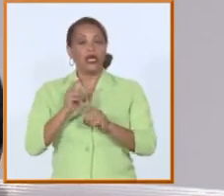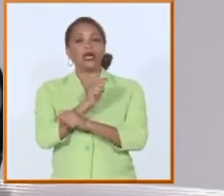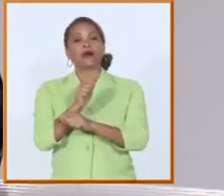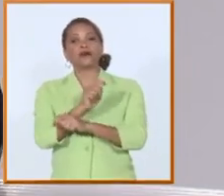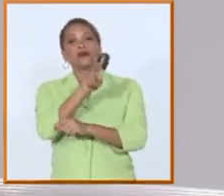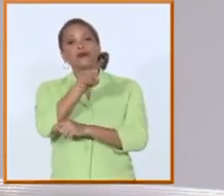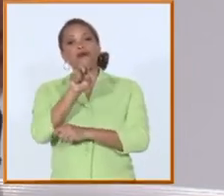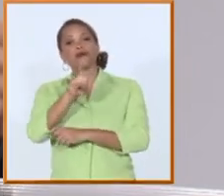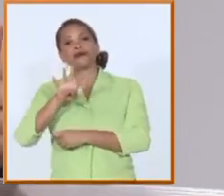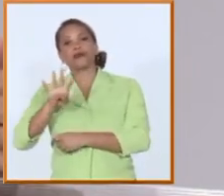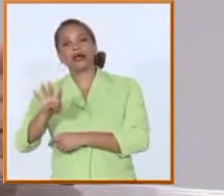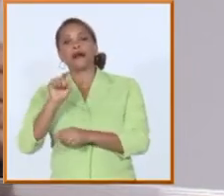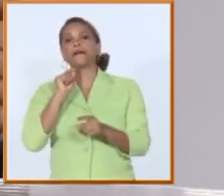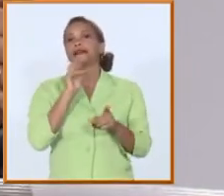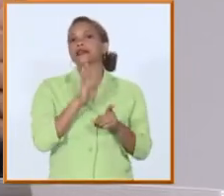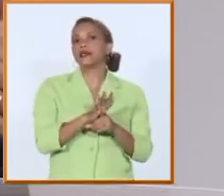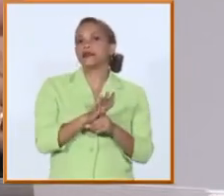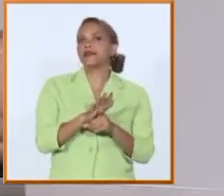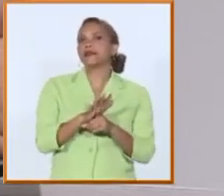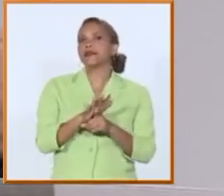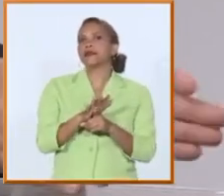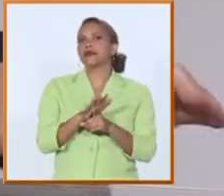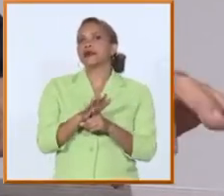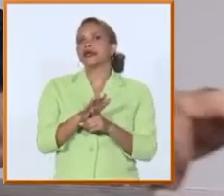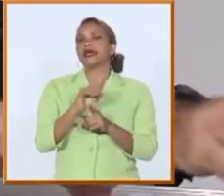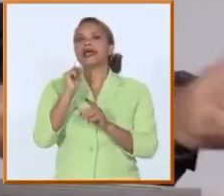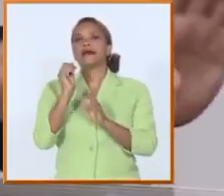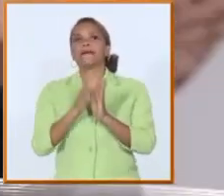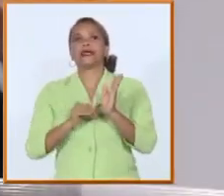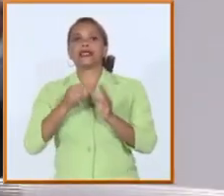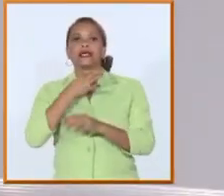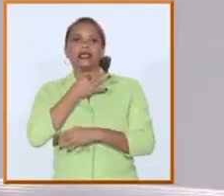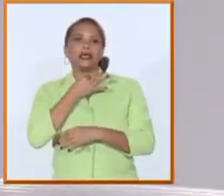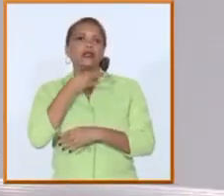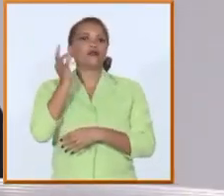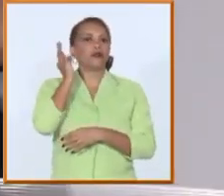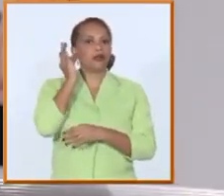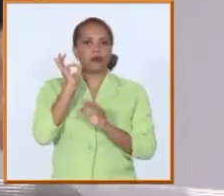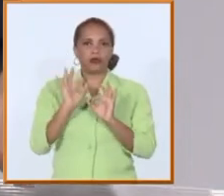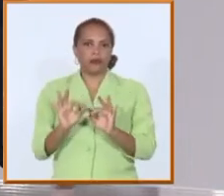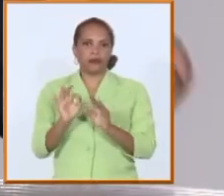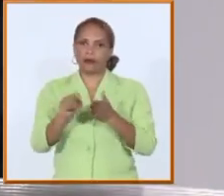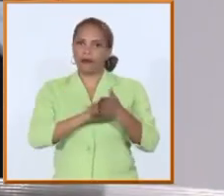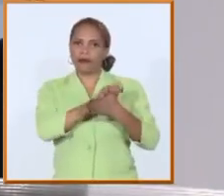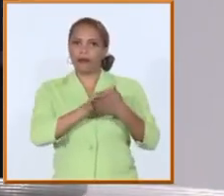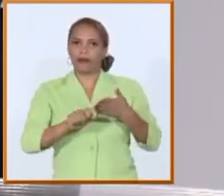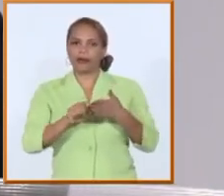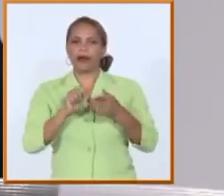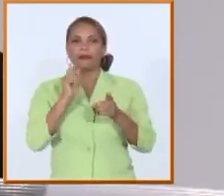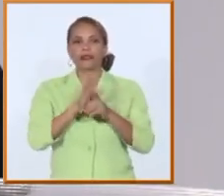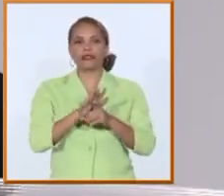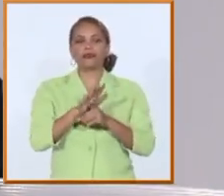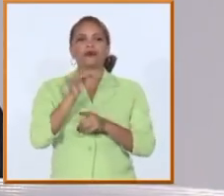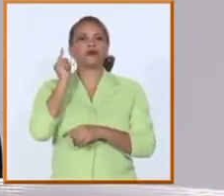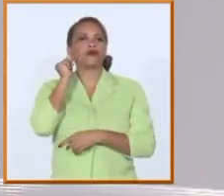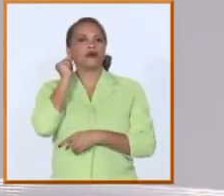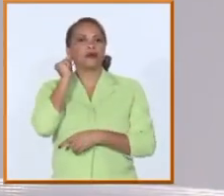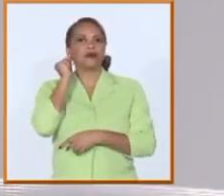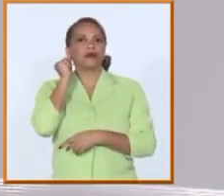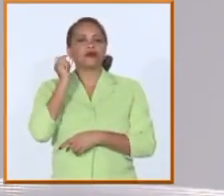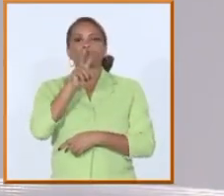en principio comienza en enero-febrero tal como está previsto de 2024 a inicios de febrero de 2024